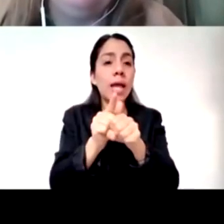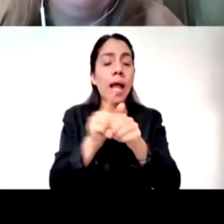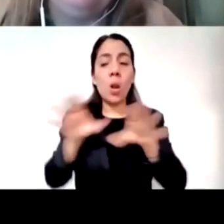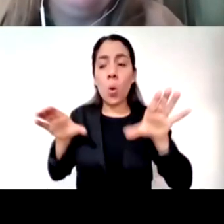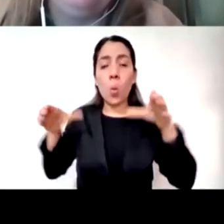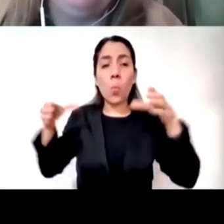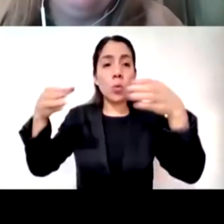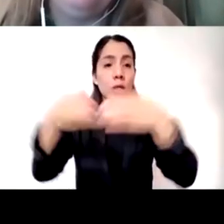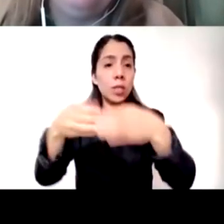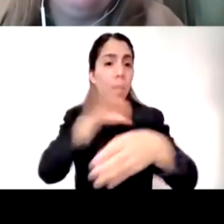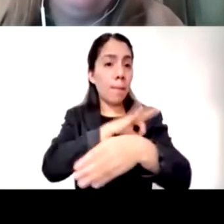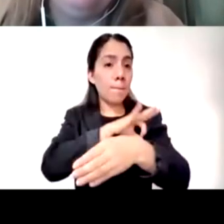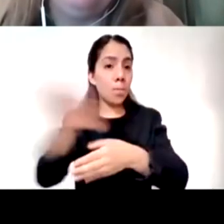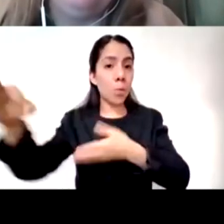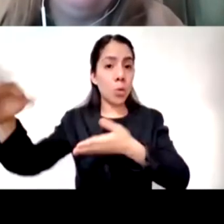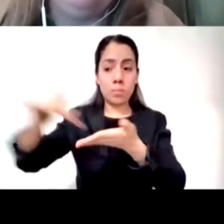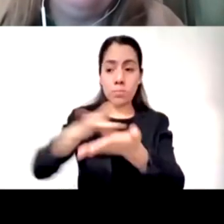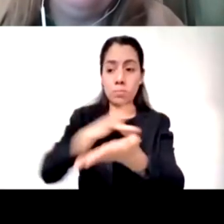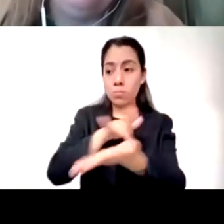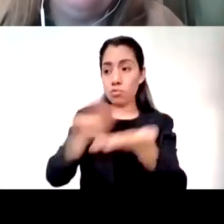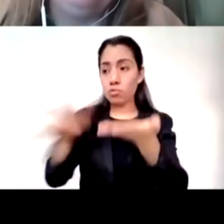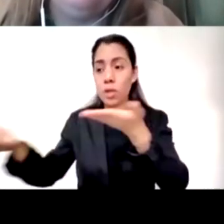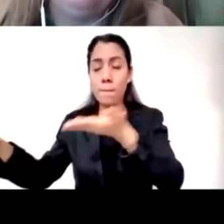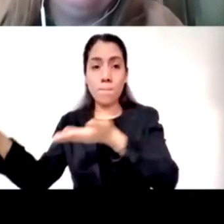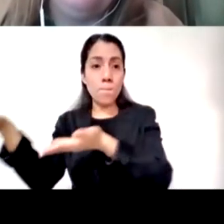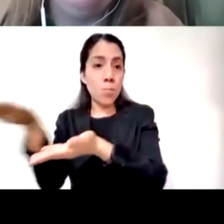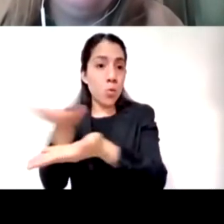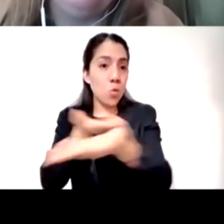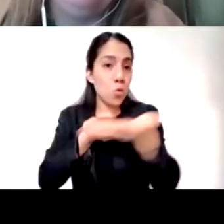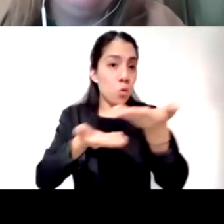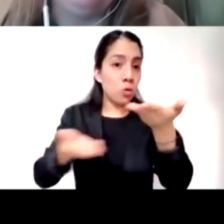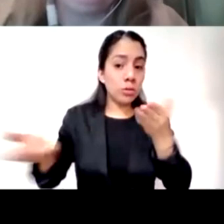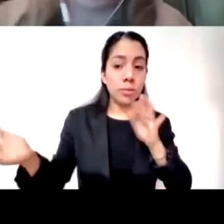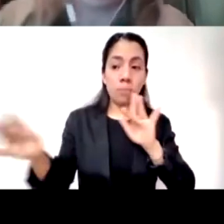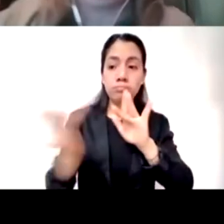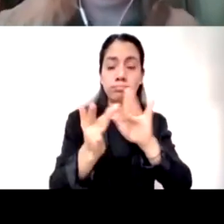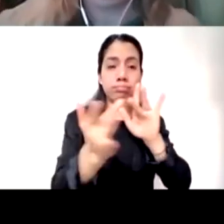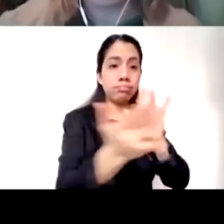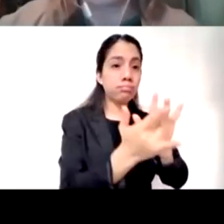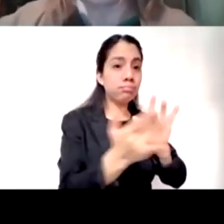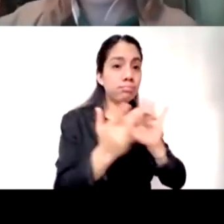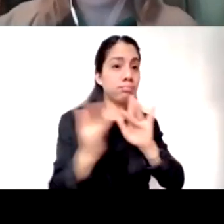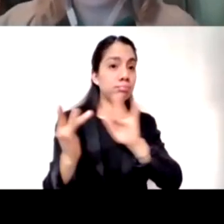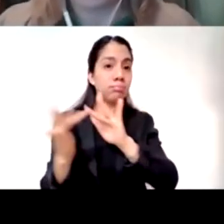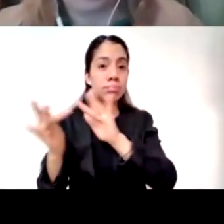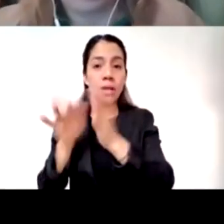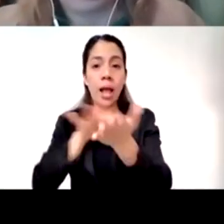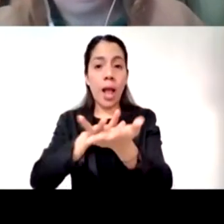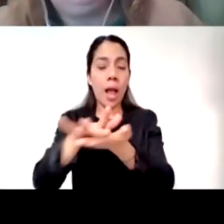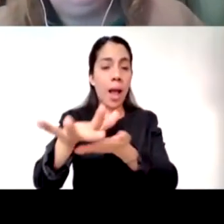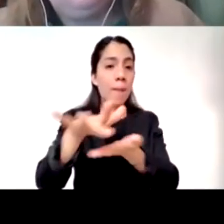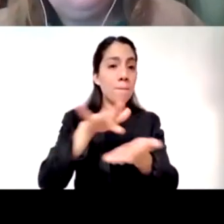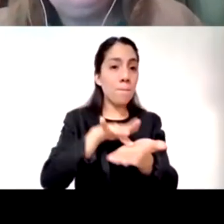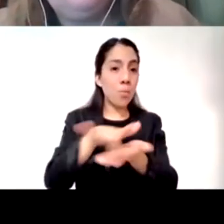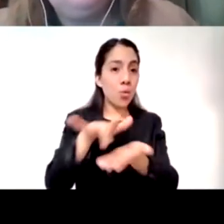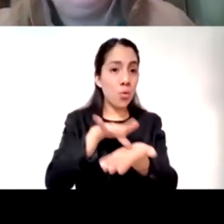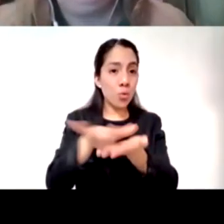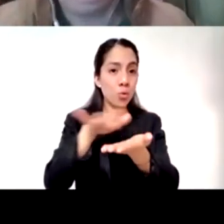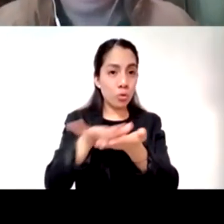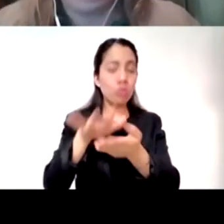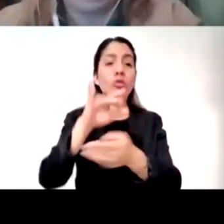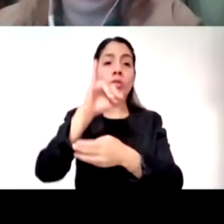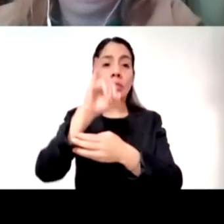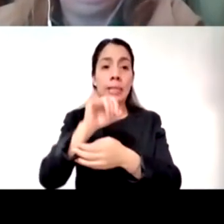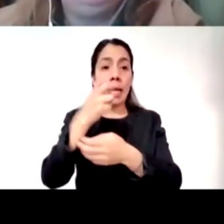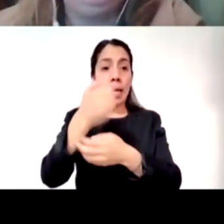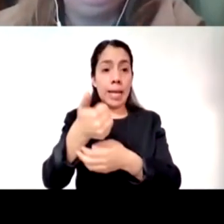empezamos a atender estas redes de ayuda y a concientizar estas redes de ayuda que nos invitan a apoyar sí a los niños sí a